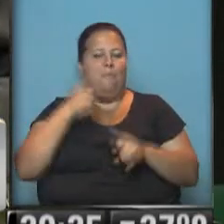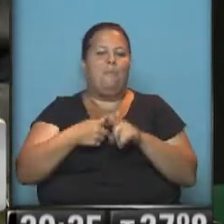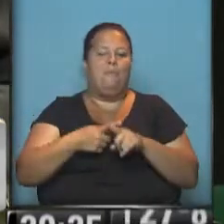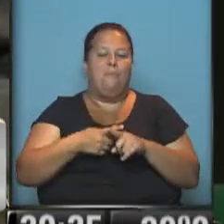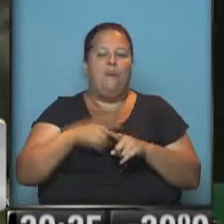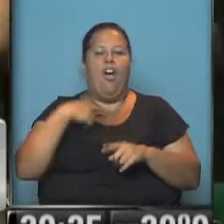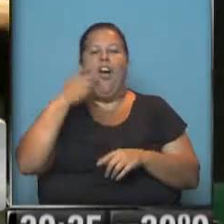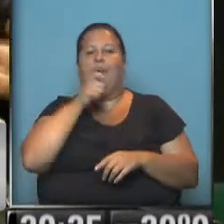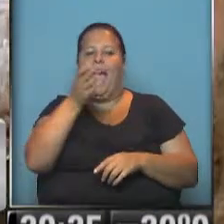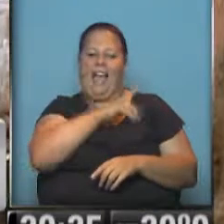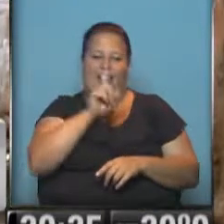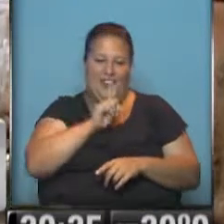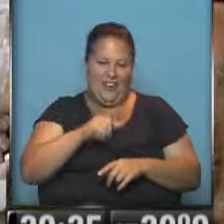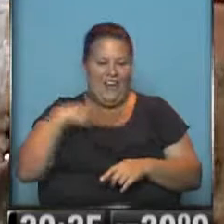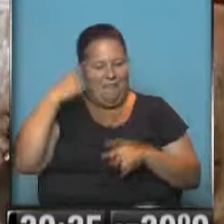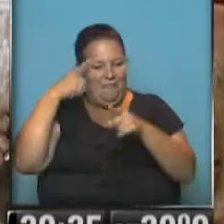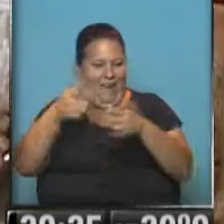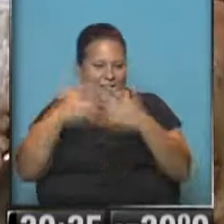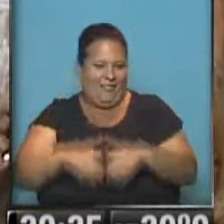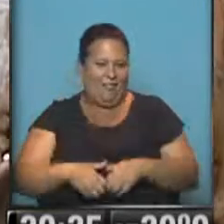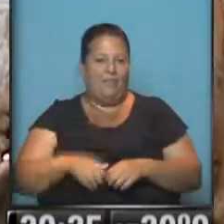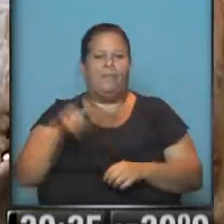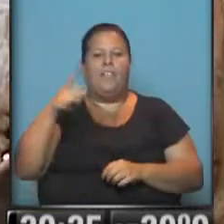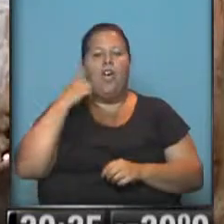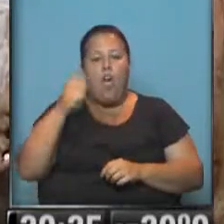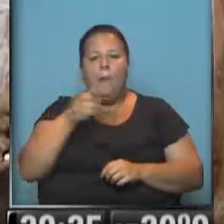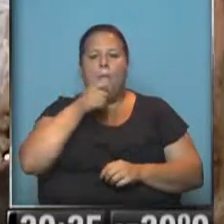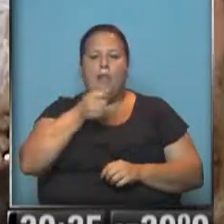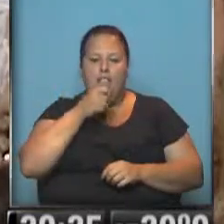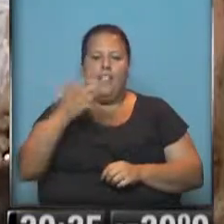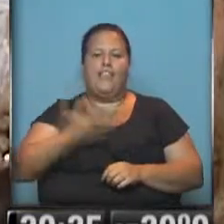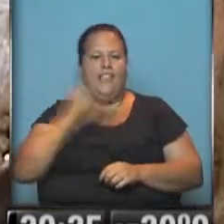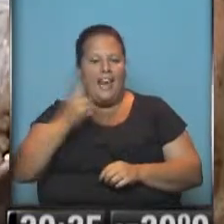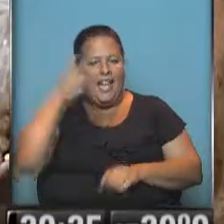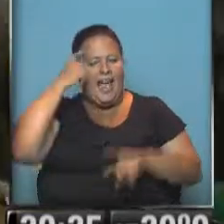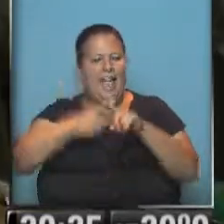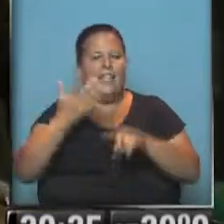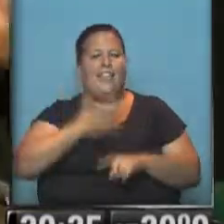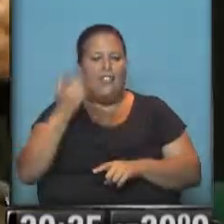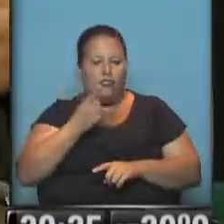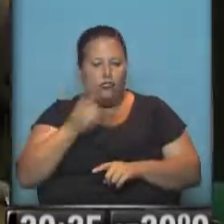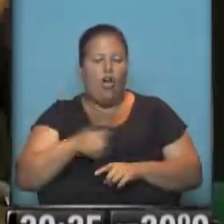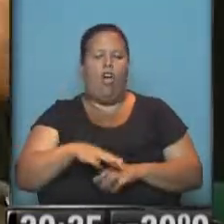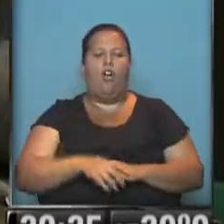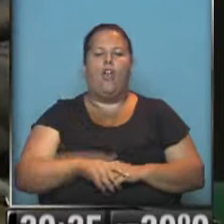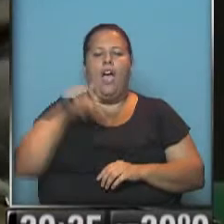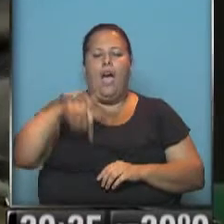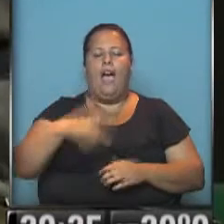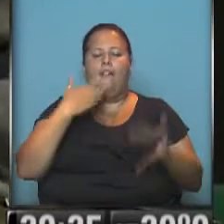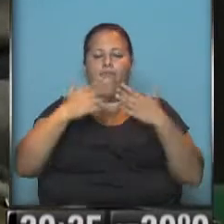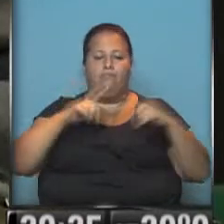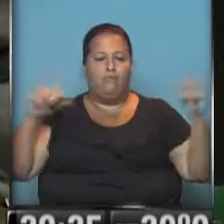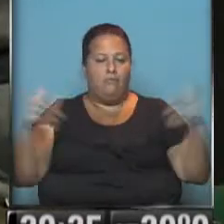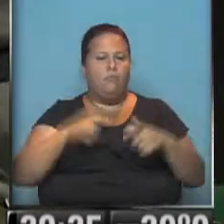la nota anterior. Claro. Ramonet, periodista, director, exdirector de Limón, de Diplomatín, y en este foro